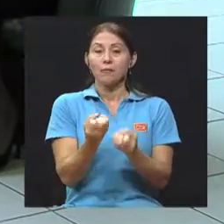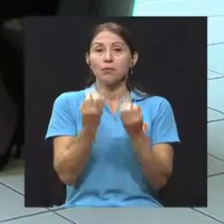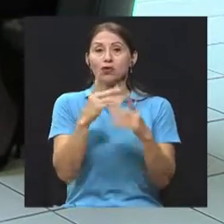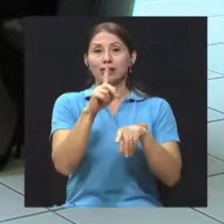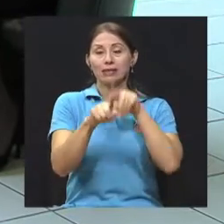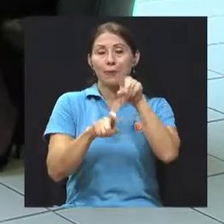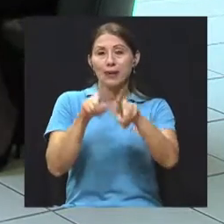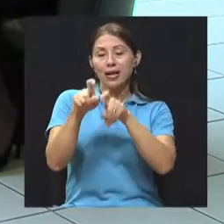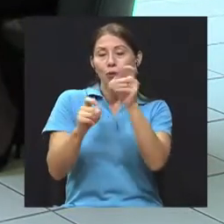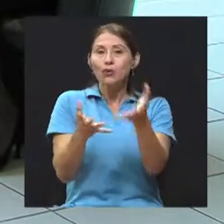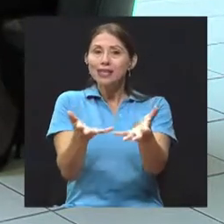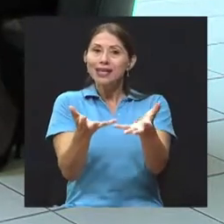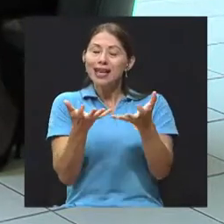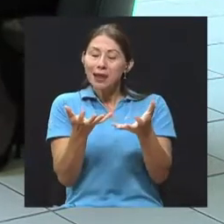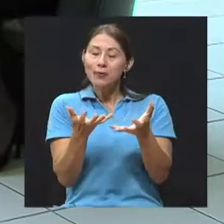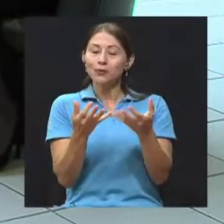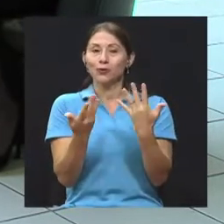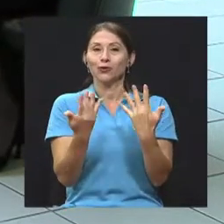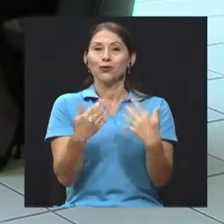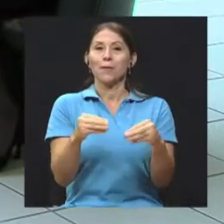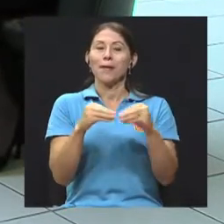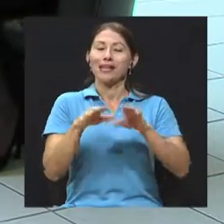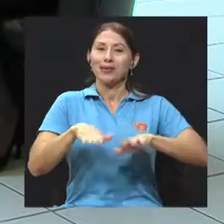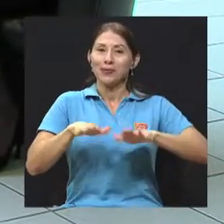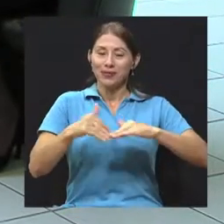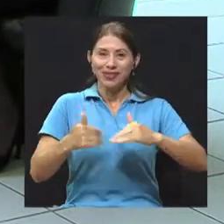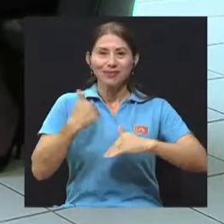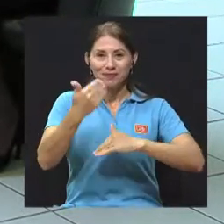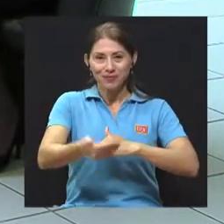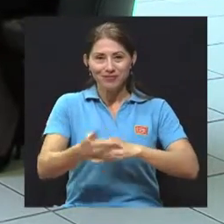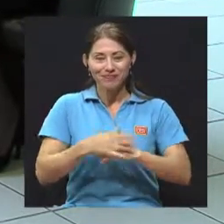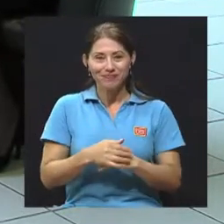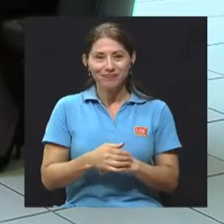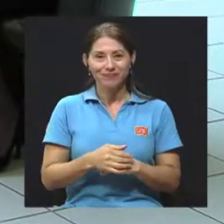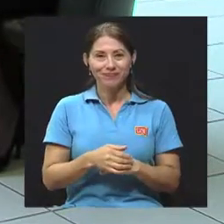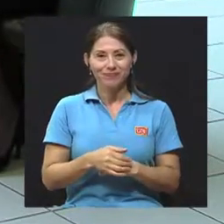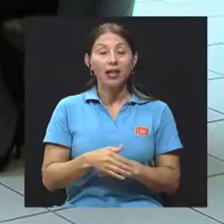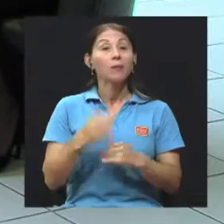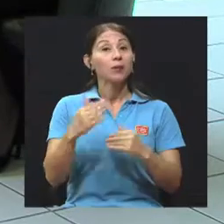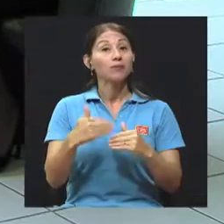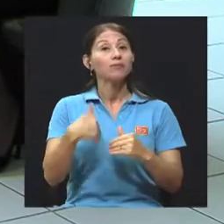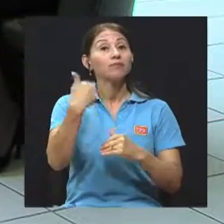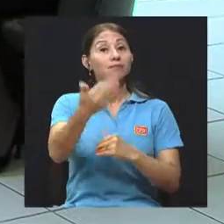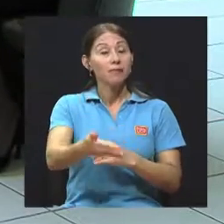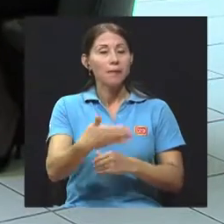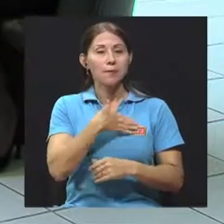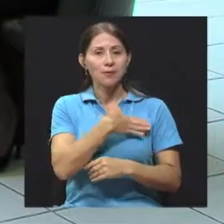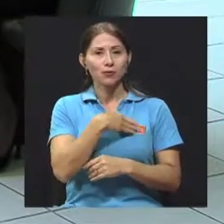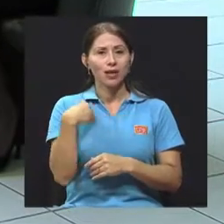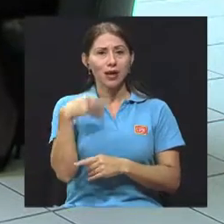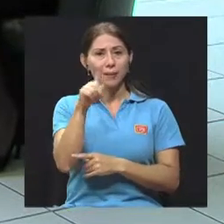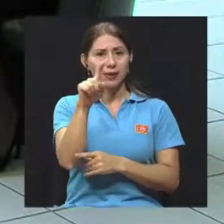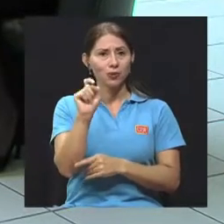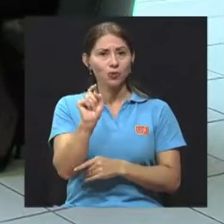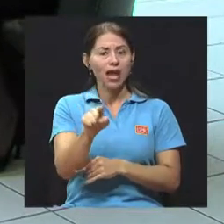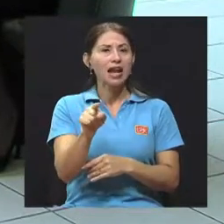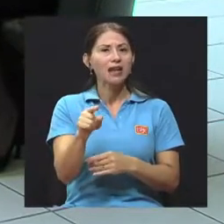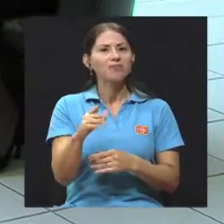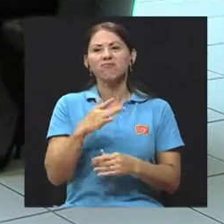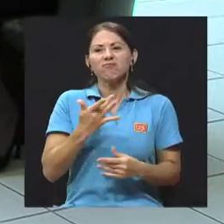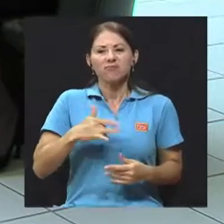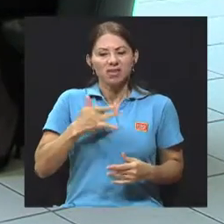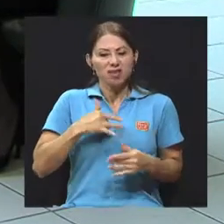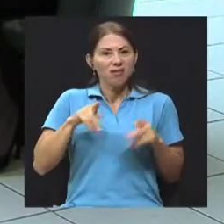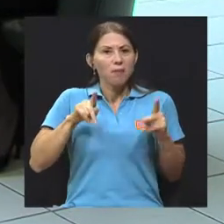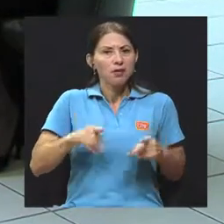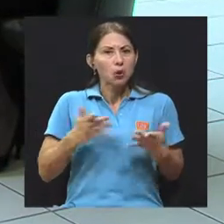queremos, por supuesto, abarcarlas con mayor calma en nuestro próximo bloque de conversación. Ya en el otro bloque a mí me gustaría preguntarle ya por síntomas,